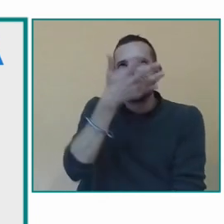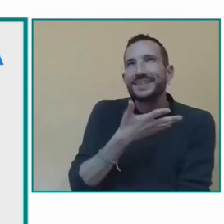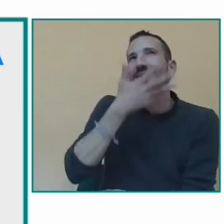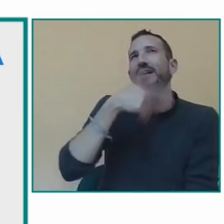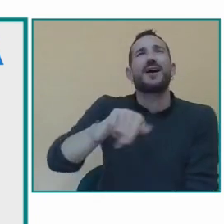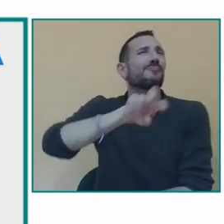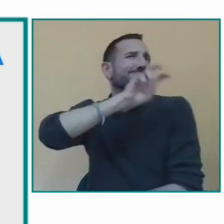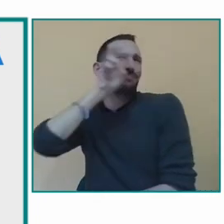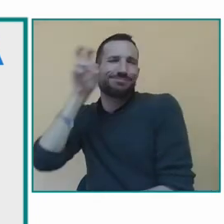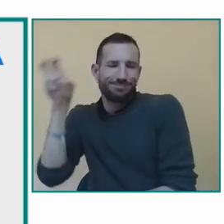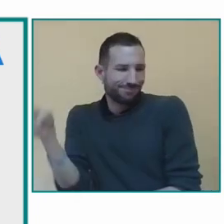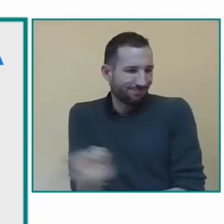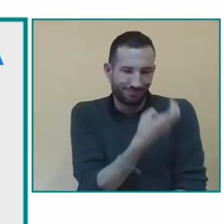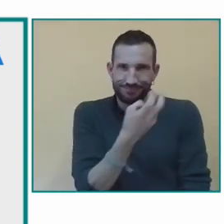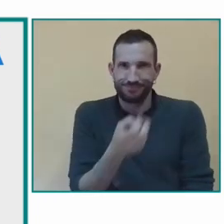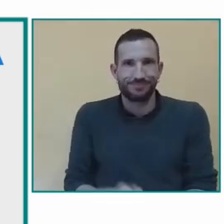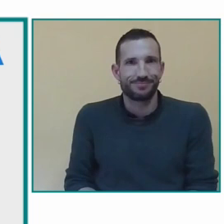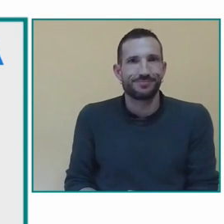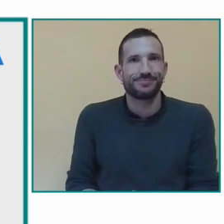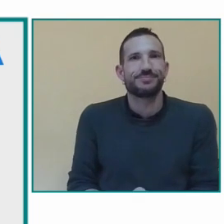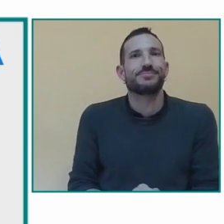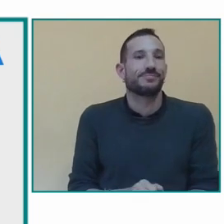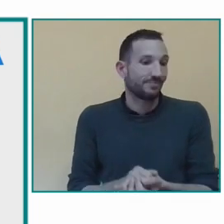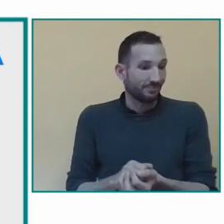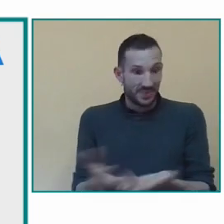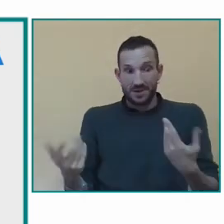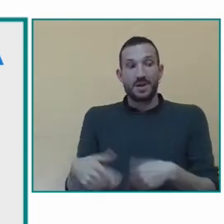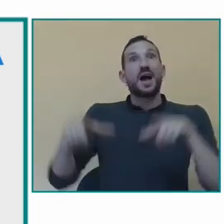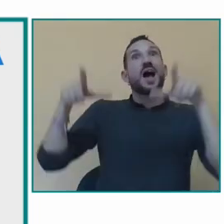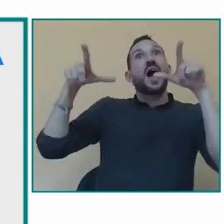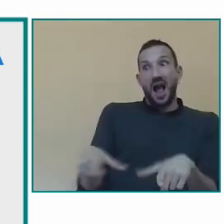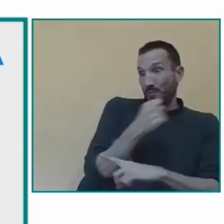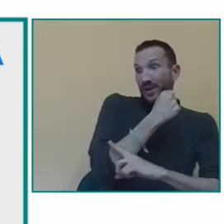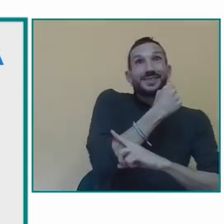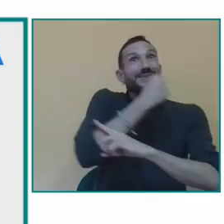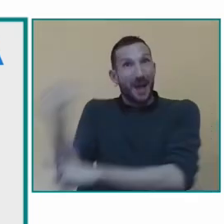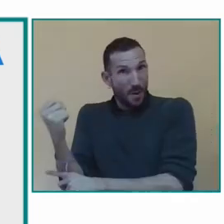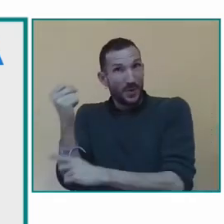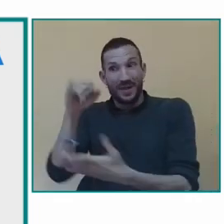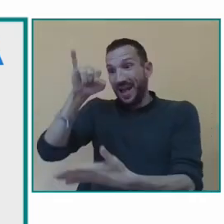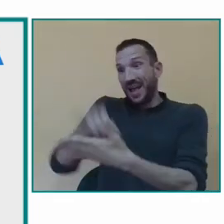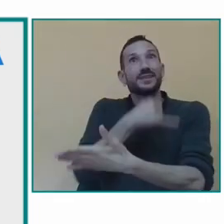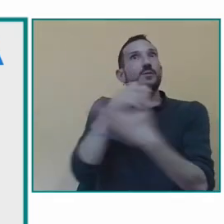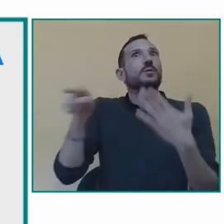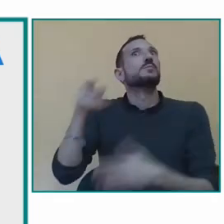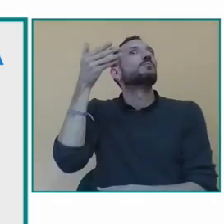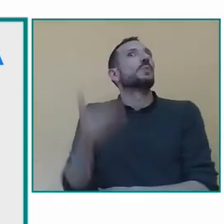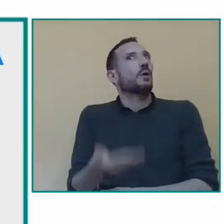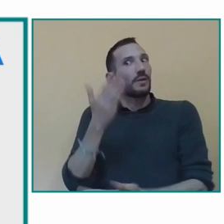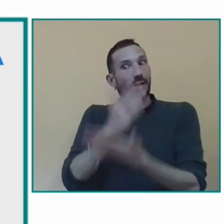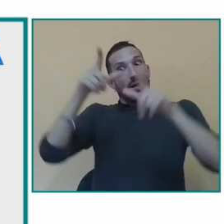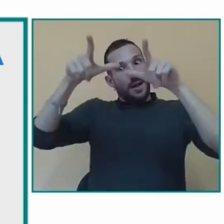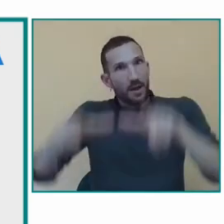respecto a la gramática de lengua de signos signos la estructura clasificadores distintos parámetros pero también visual vernacular